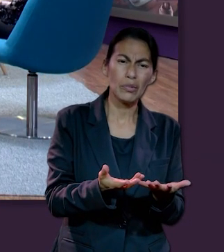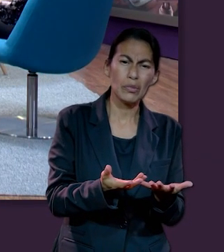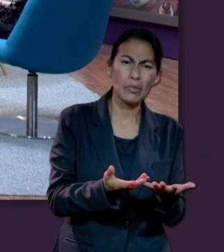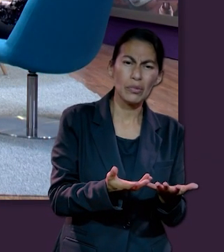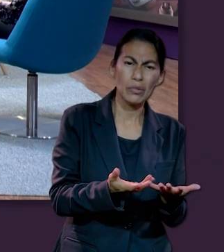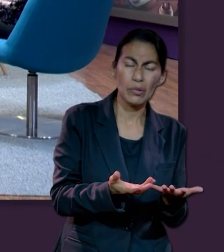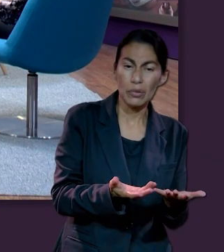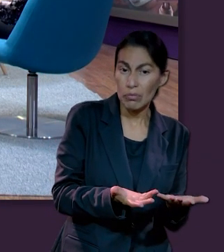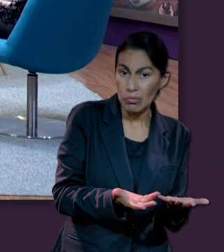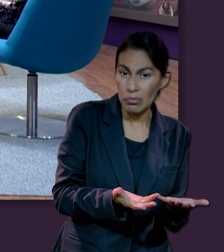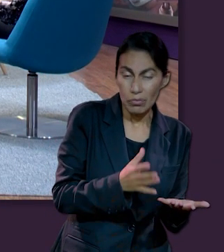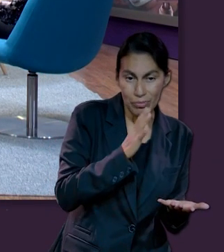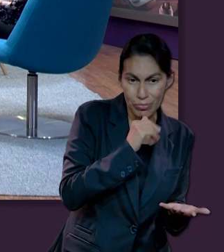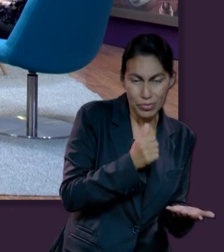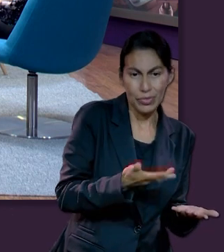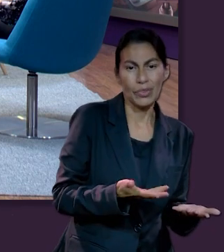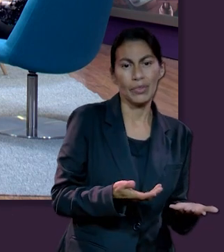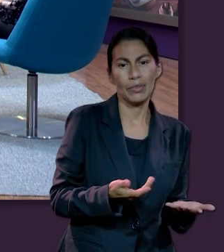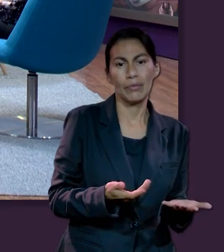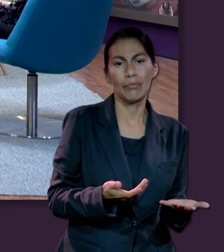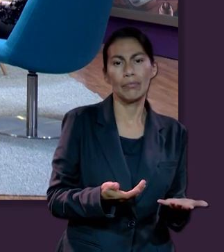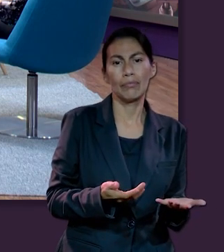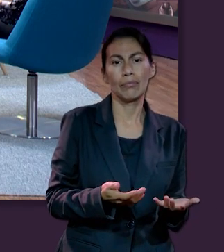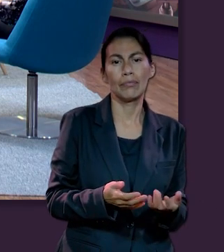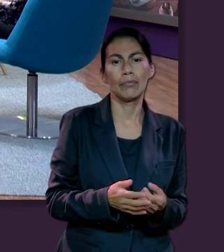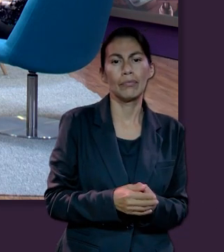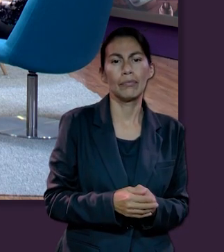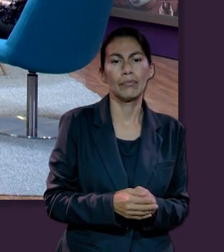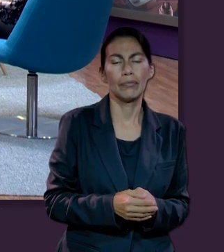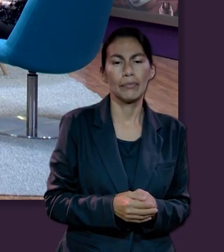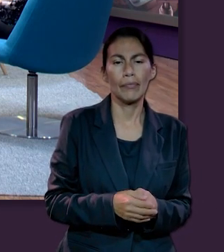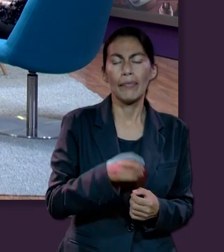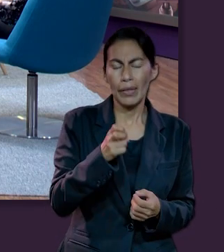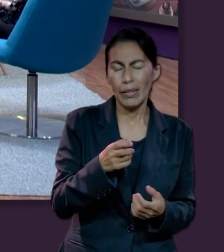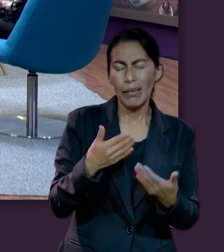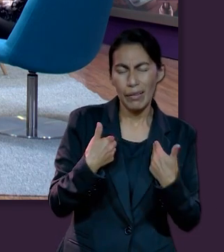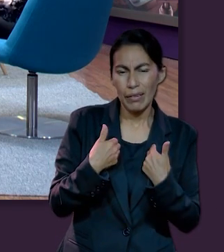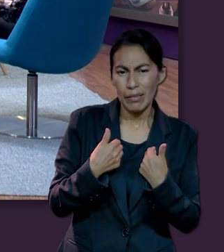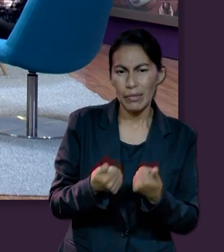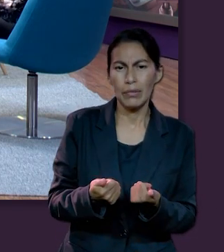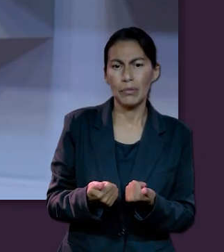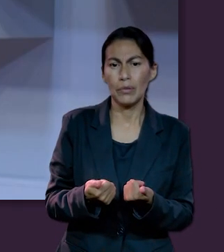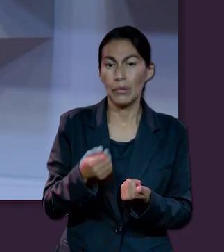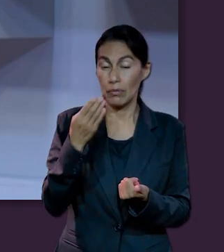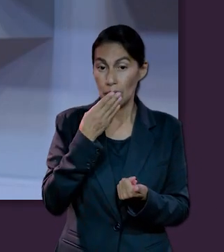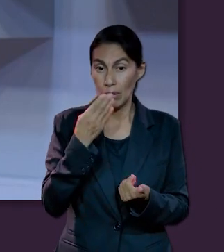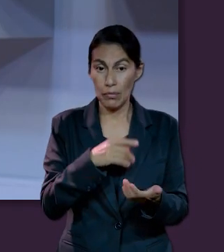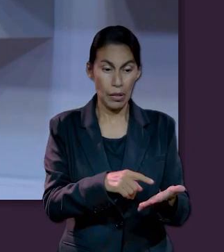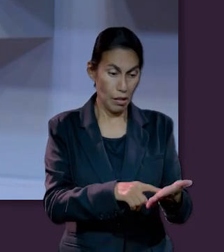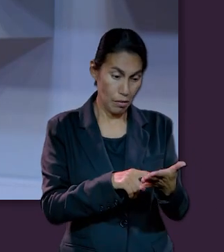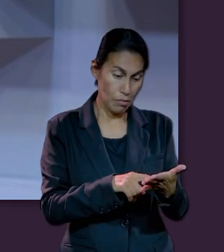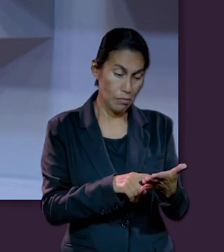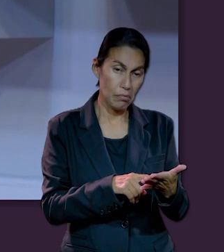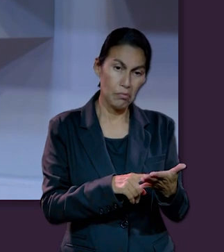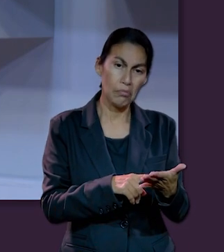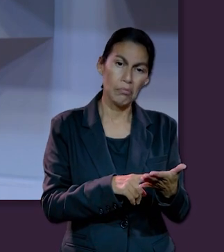entonces estar en ese contacto o ser enterrados juntos de alguna manera? Entonces, nos damos cuenta que la Biblia